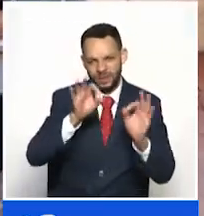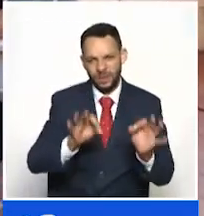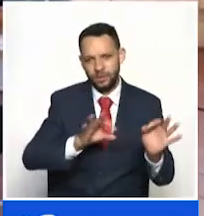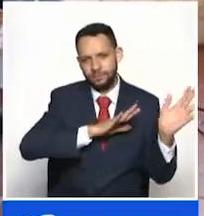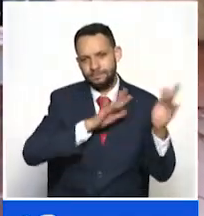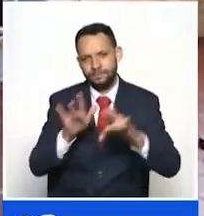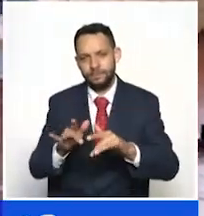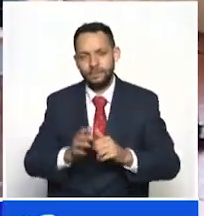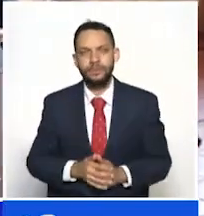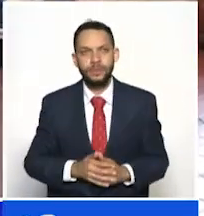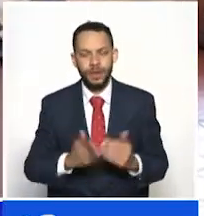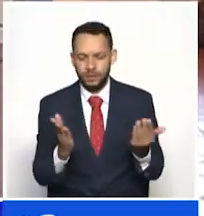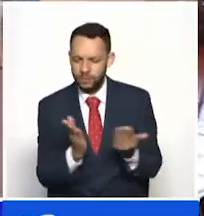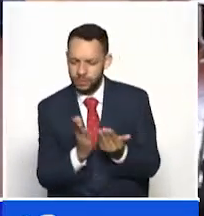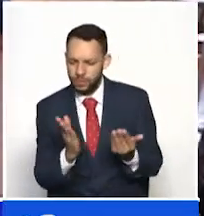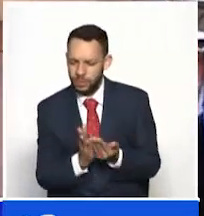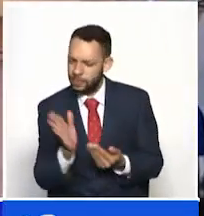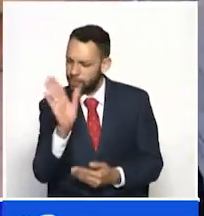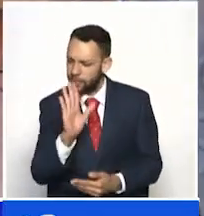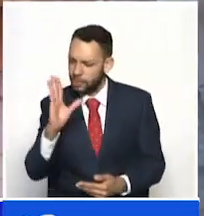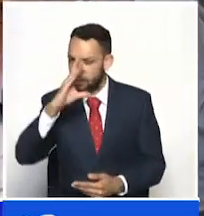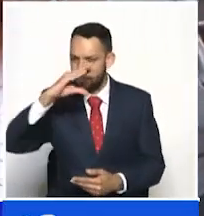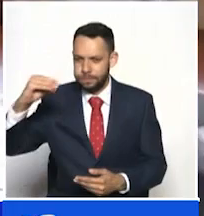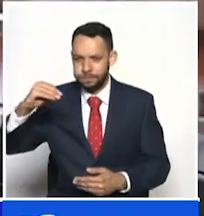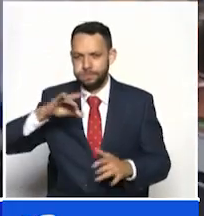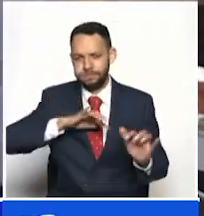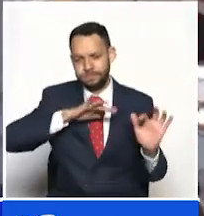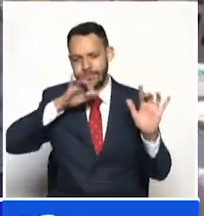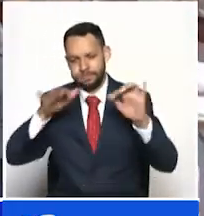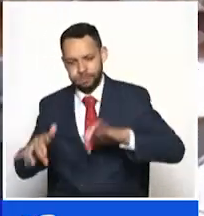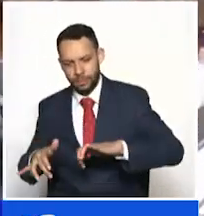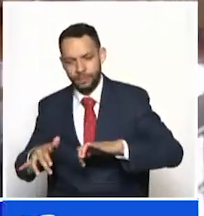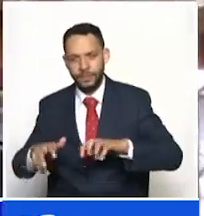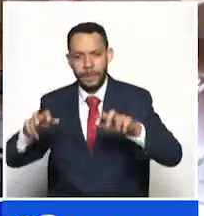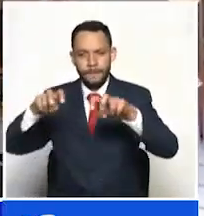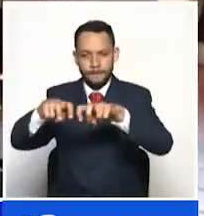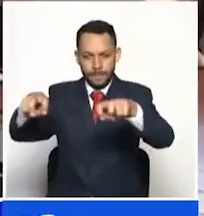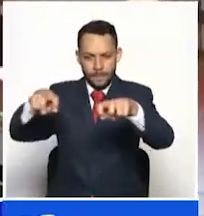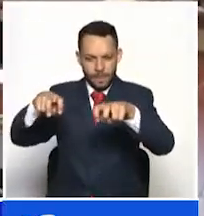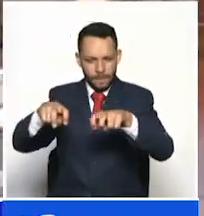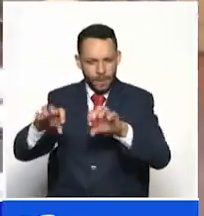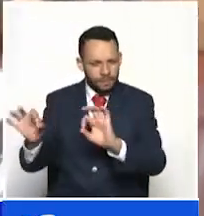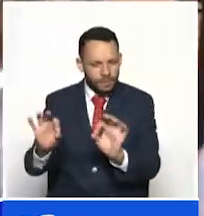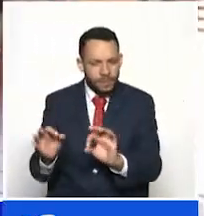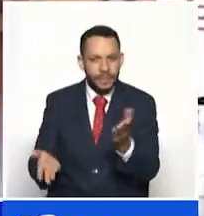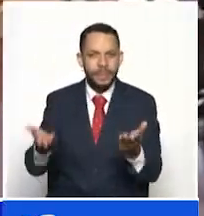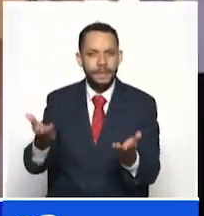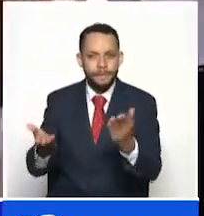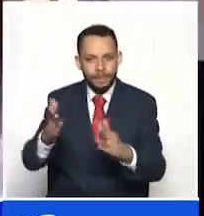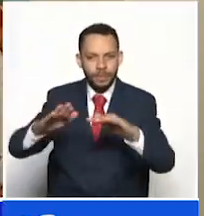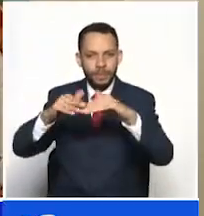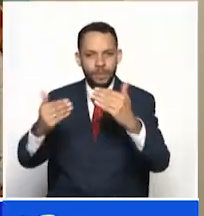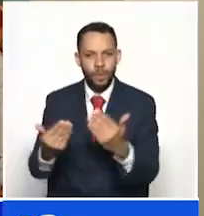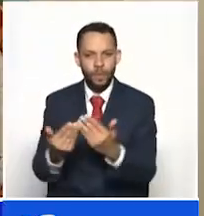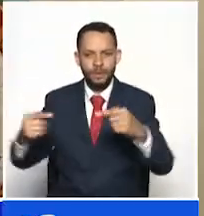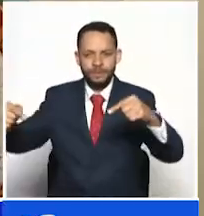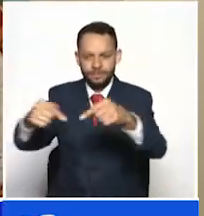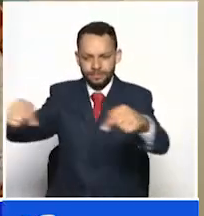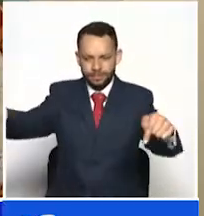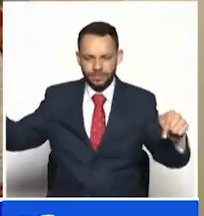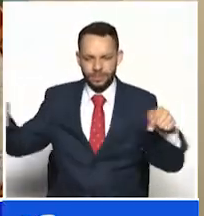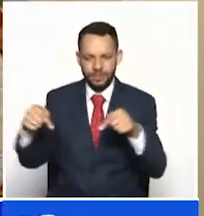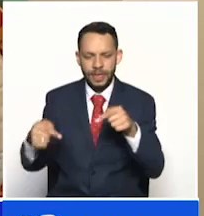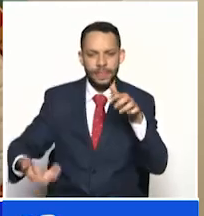El retorno a las aulas en este departamento se cumplirá con un aforo y unos horarios establecidos por cada sede educativa según lo indicó la